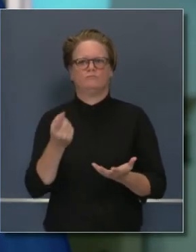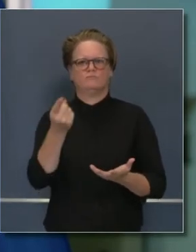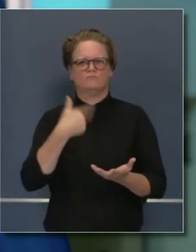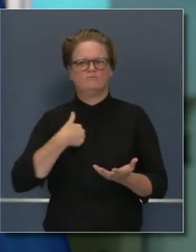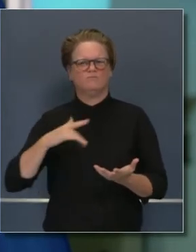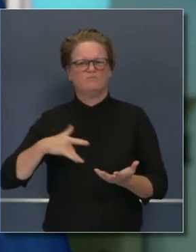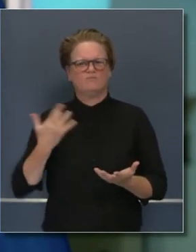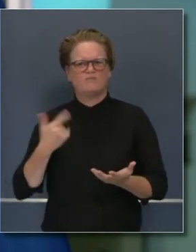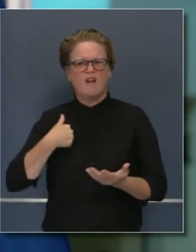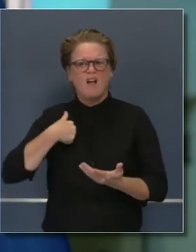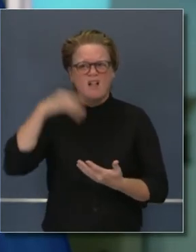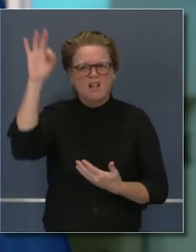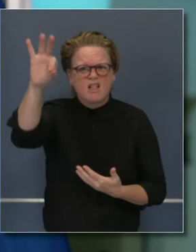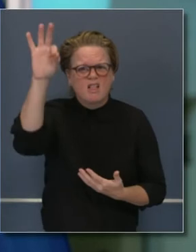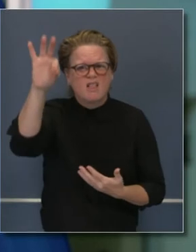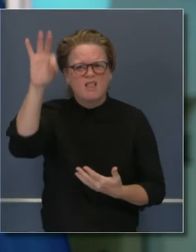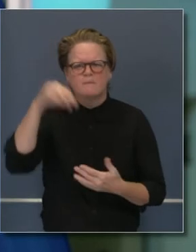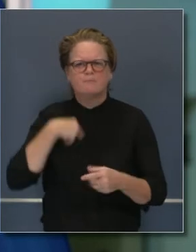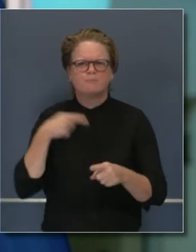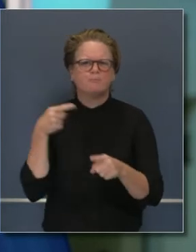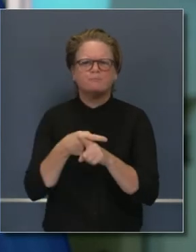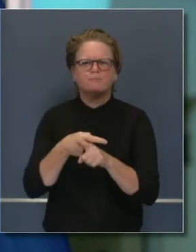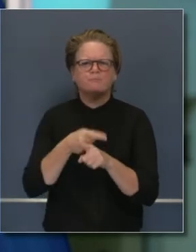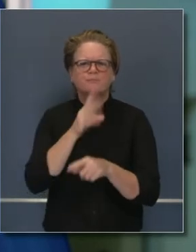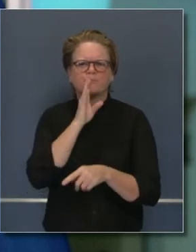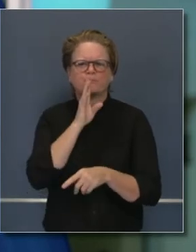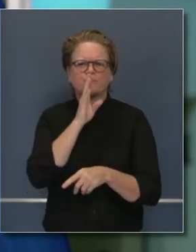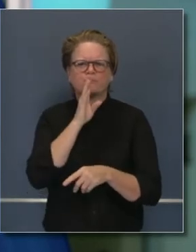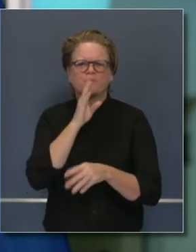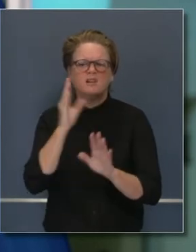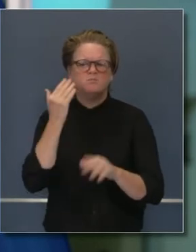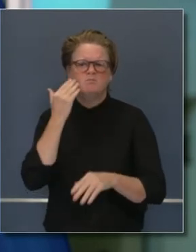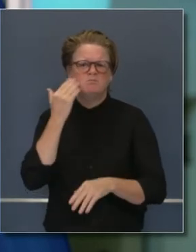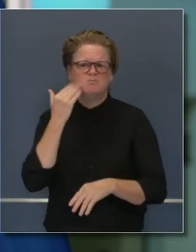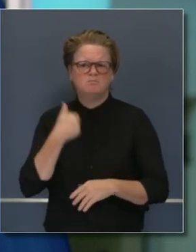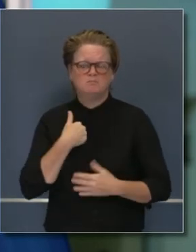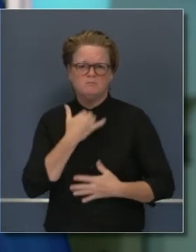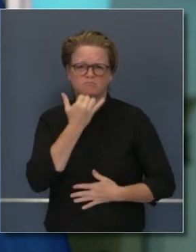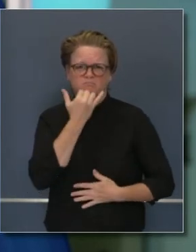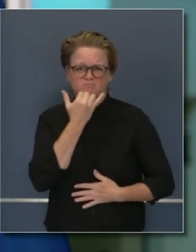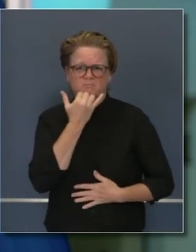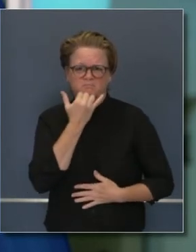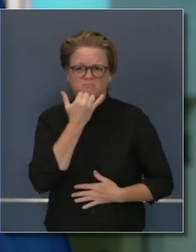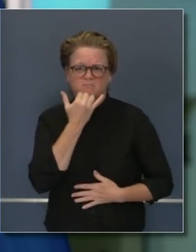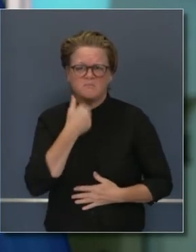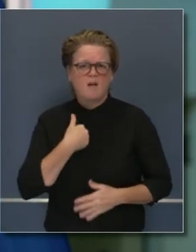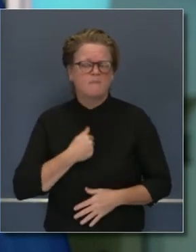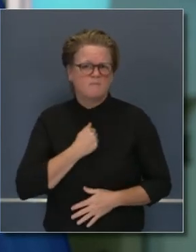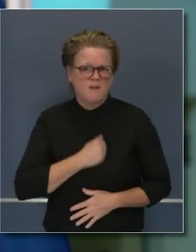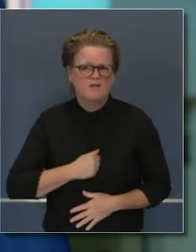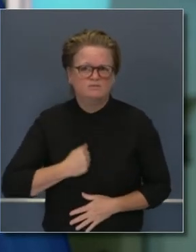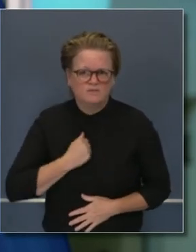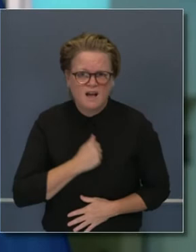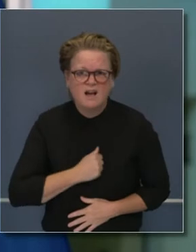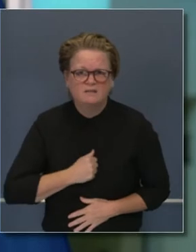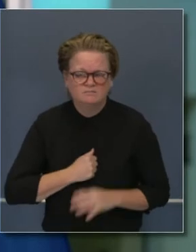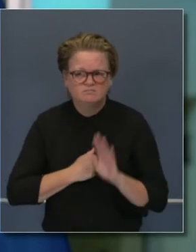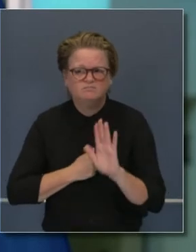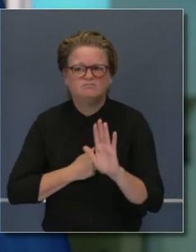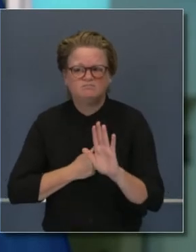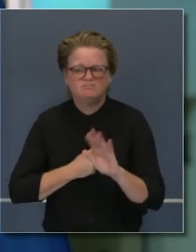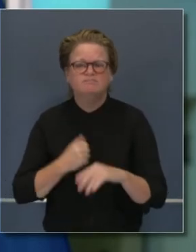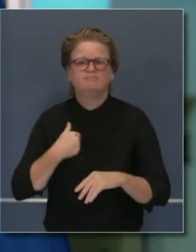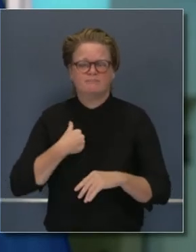etcétera. Pero el espíritu de lo que yo siempre les estoy diciendo fue una contradicción a lo que hice. Así que por eso les pido